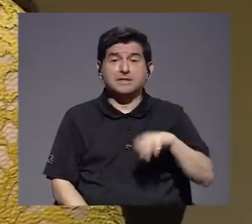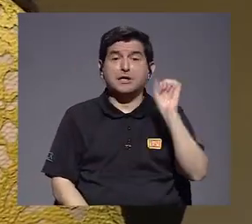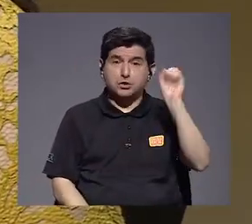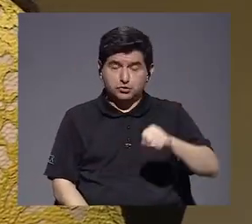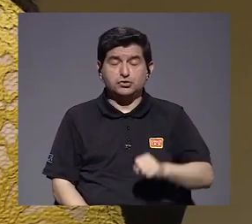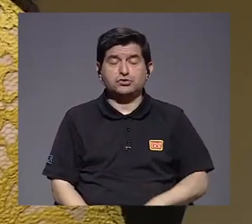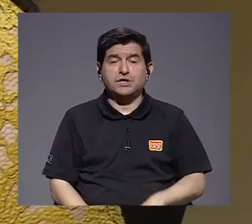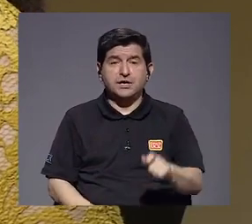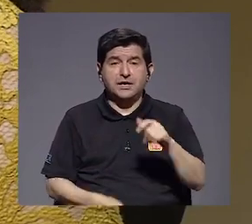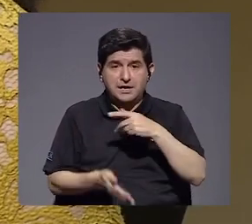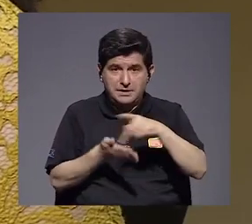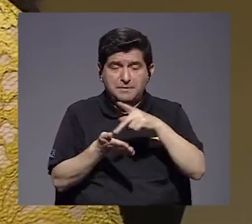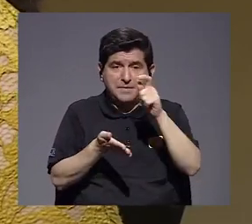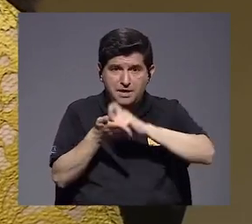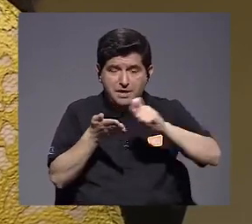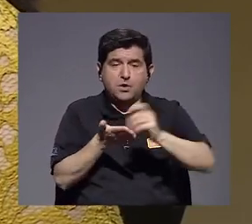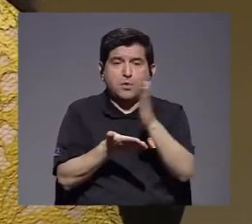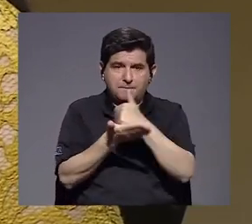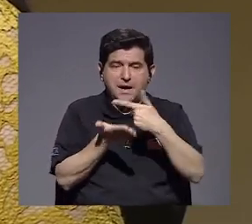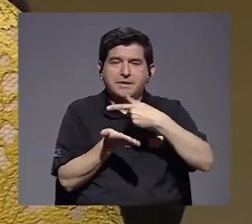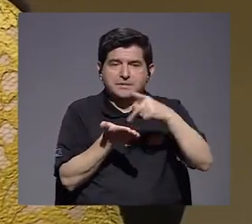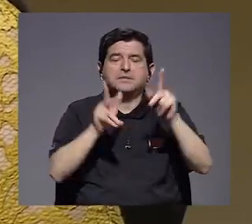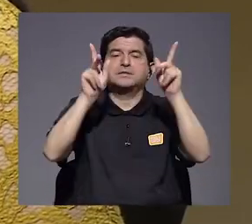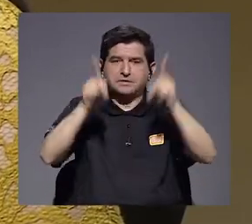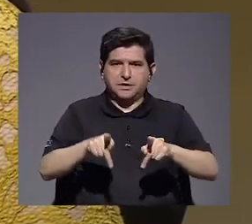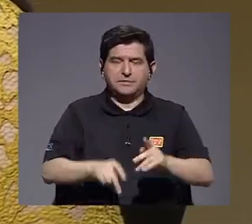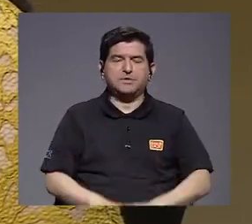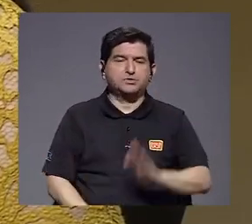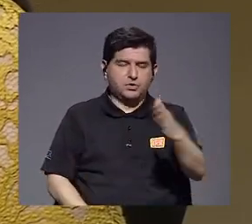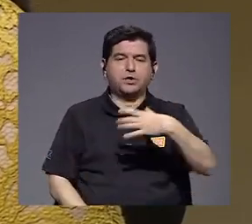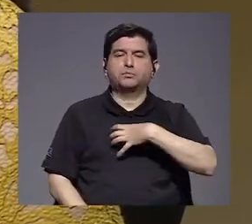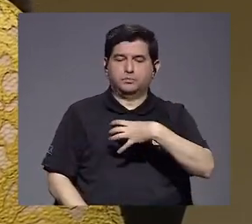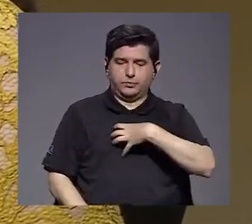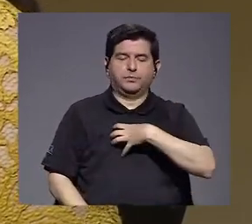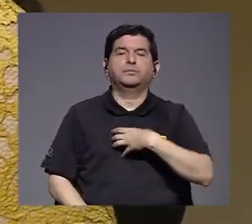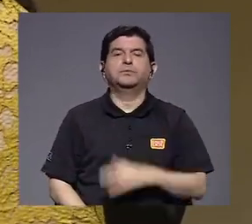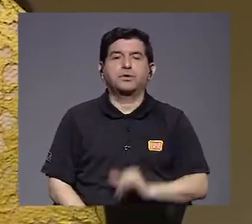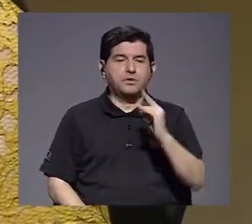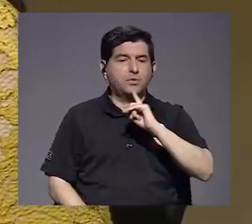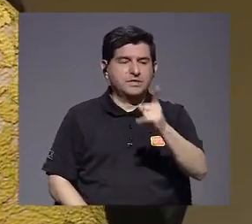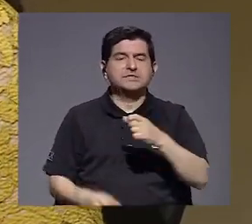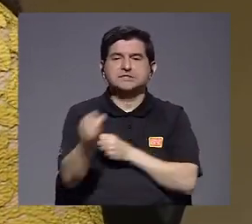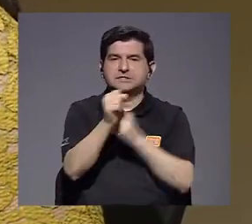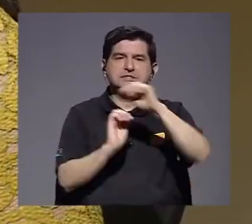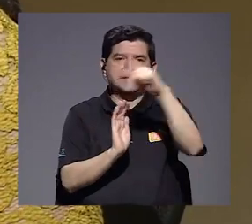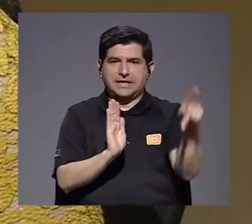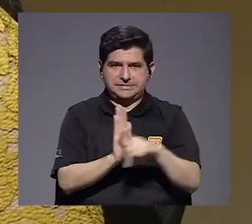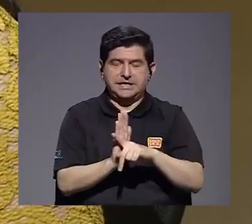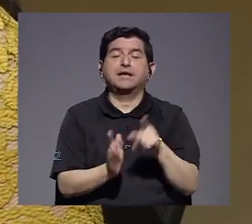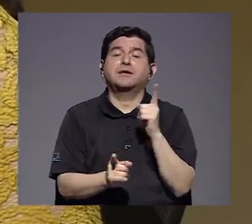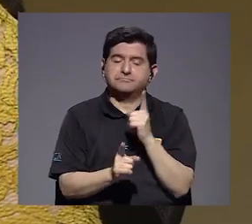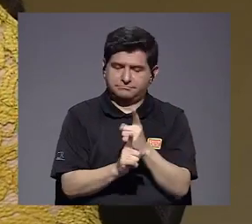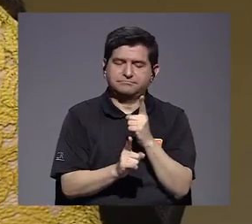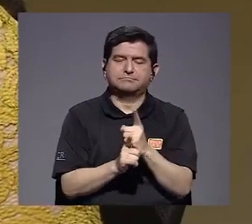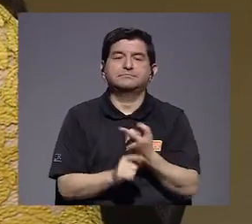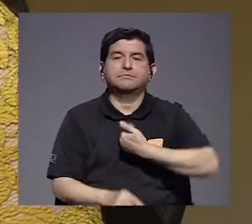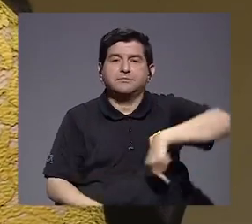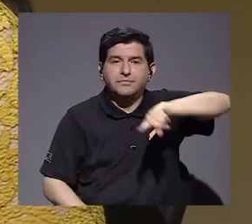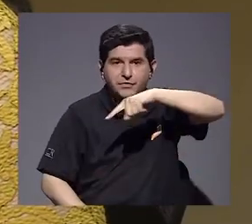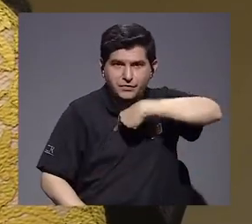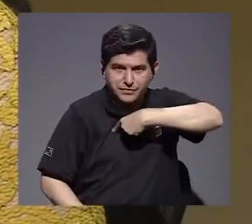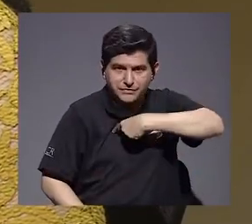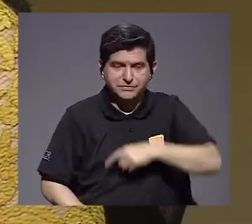sí, el salario escolar es parte del salario de la persona, es parte de su patrimonio, también así lo ha dicho la sala constitucional. Y